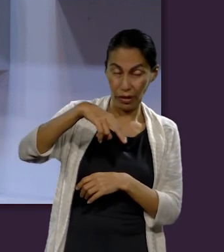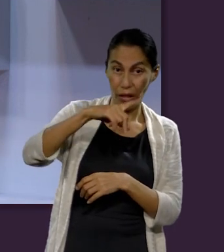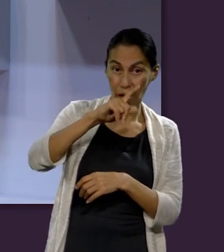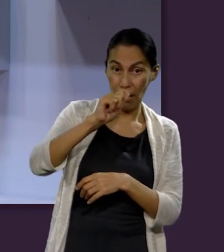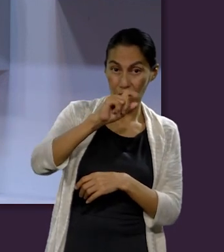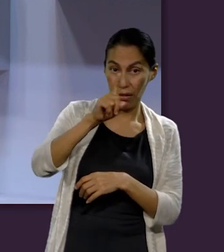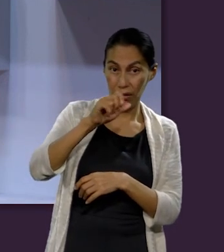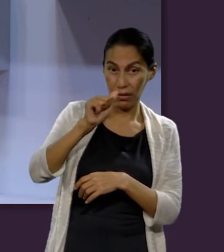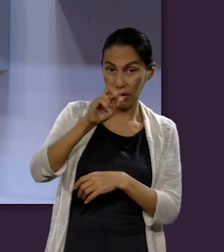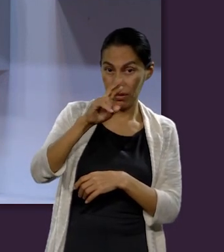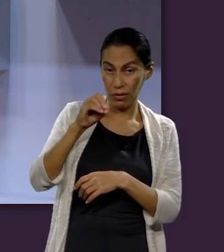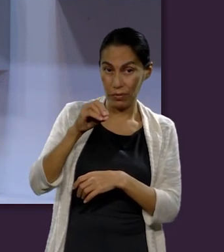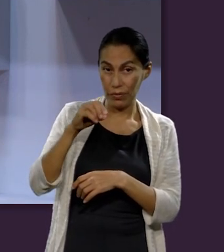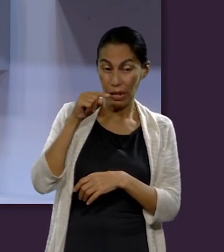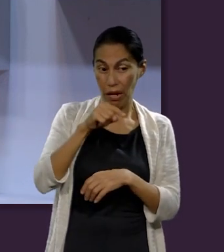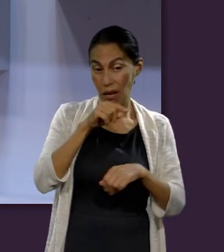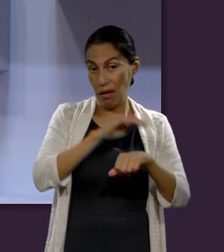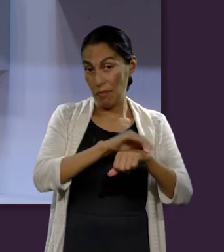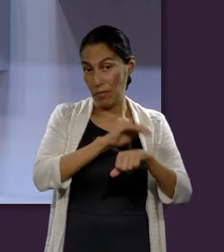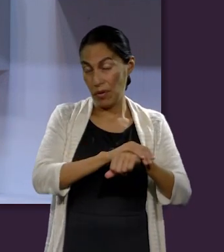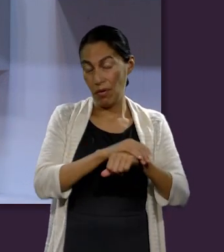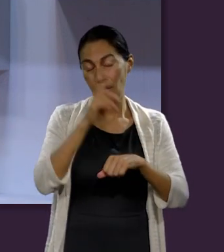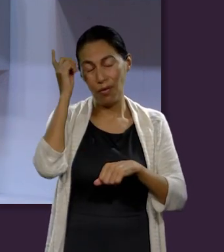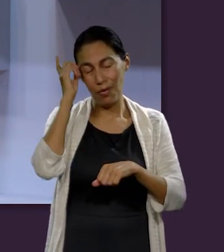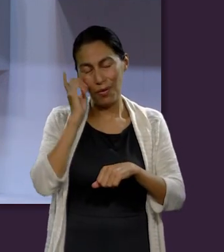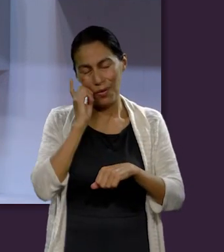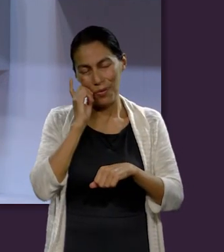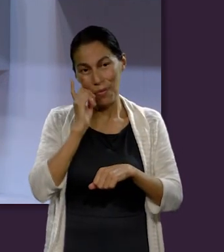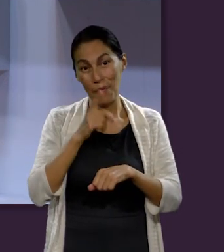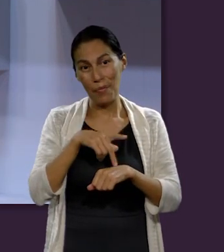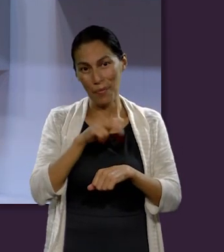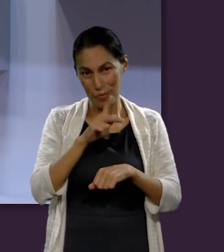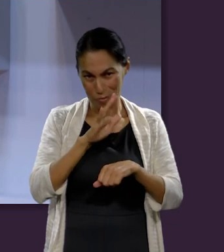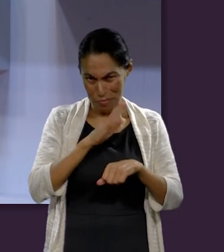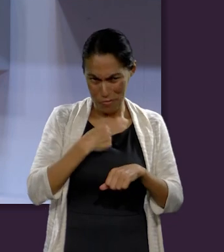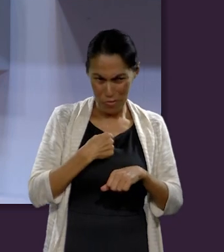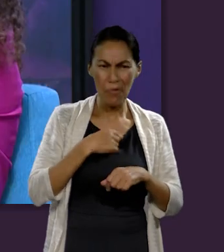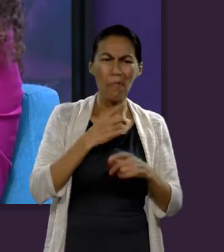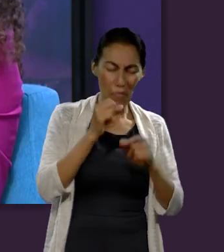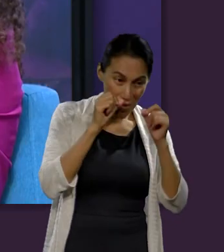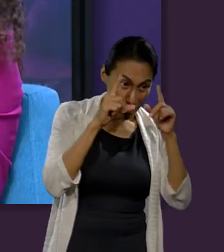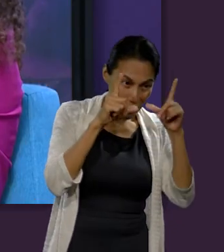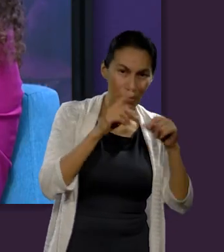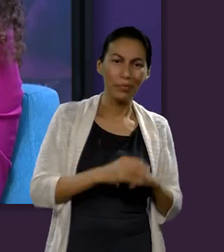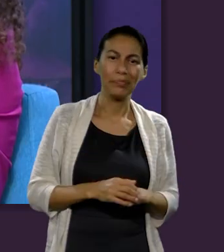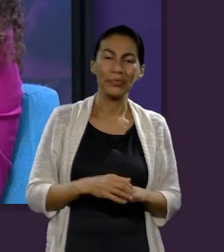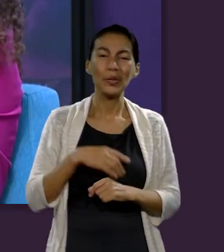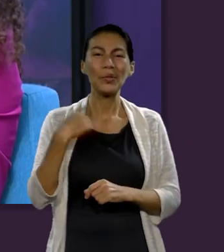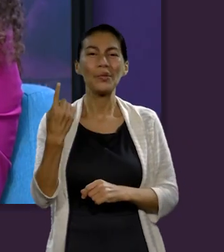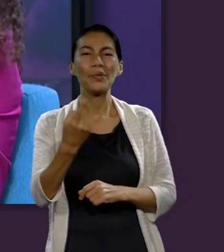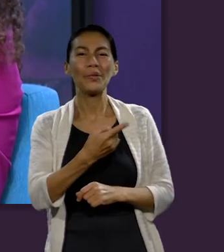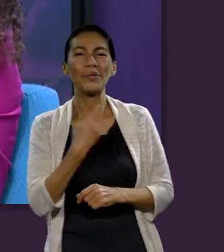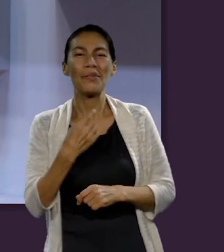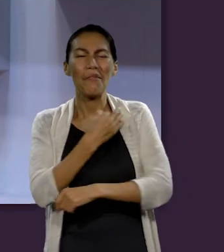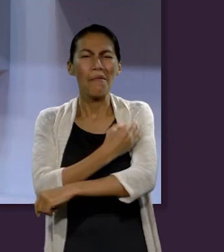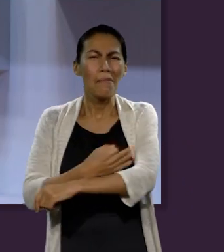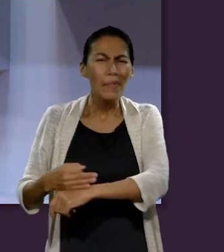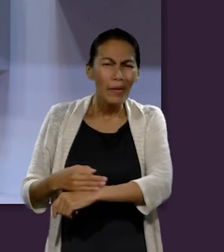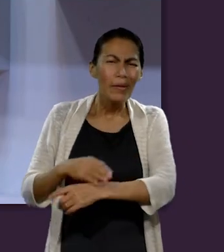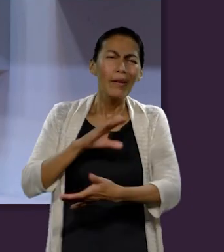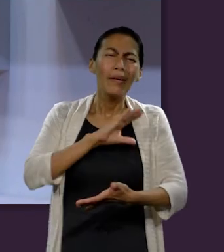camino a donde estaba Lázaro nuestro amigo duerme más voy a despertarlo